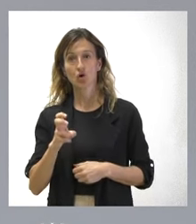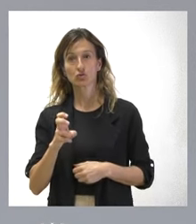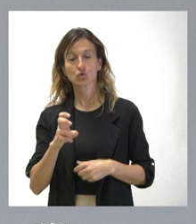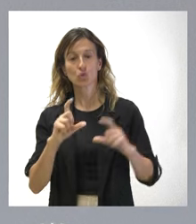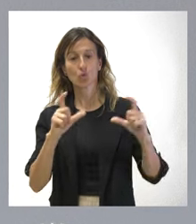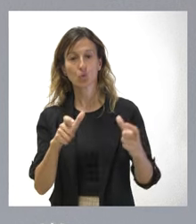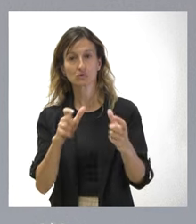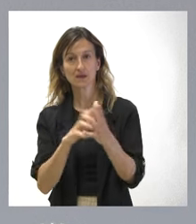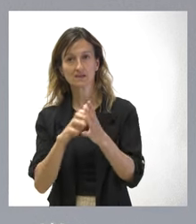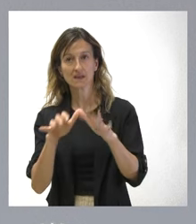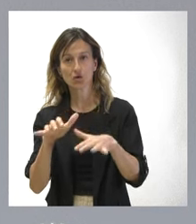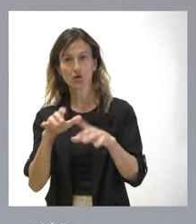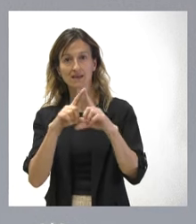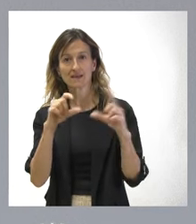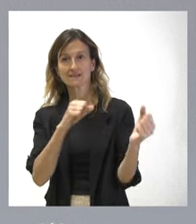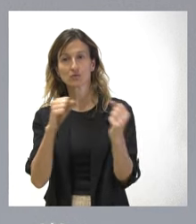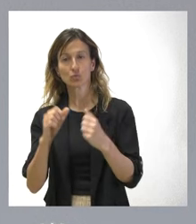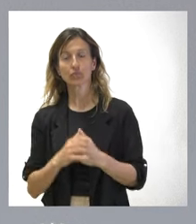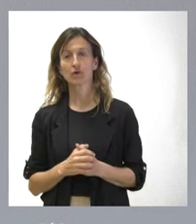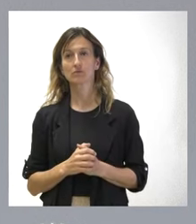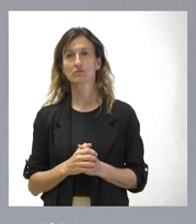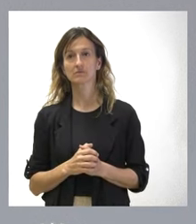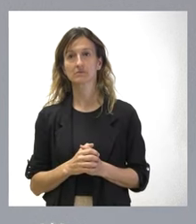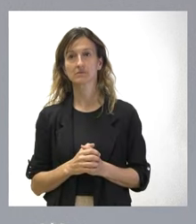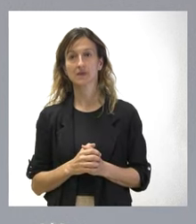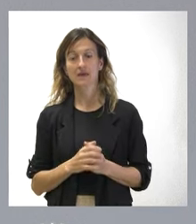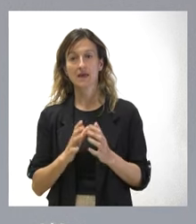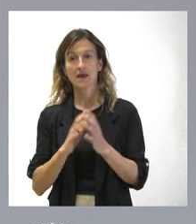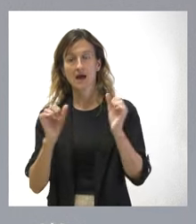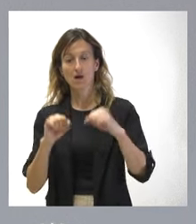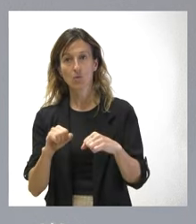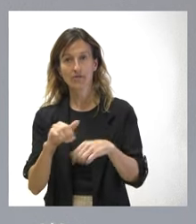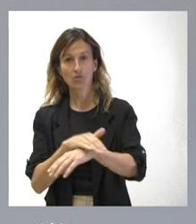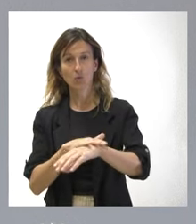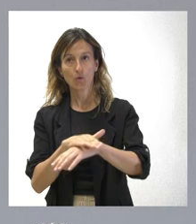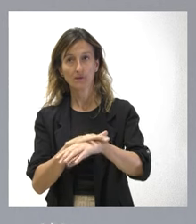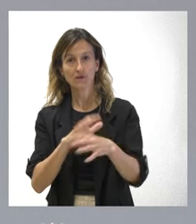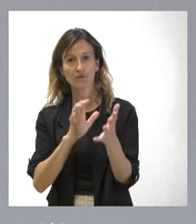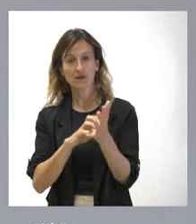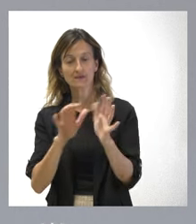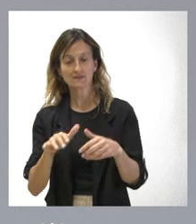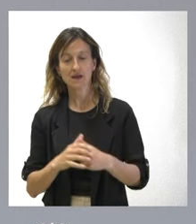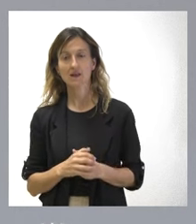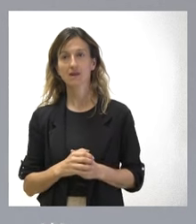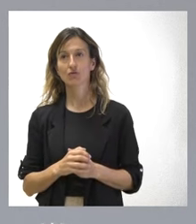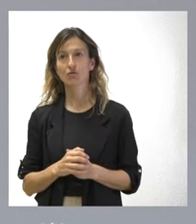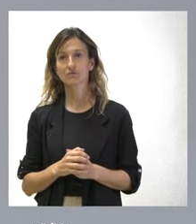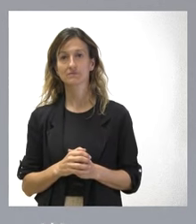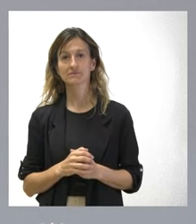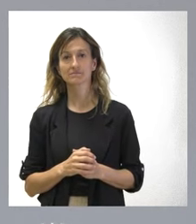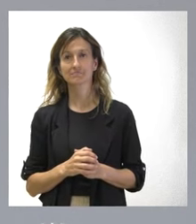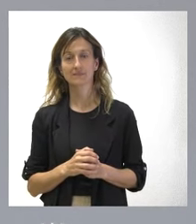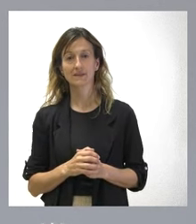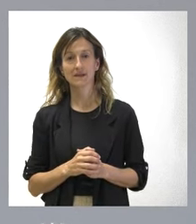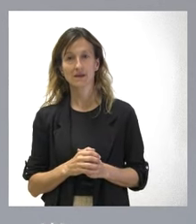y León. En este caso, estamos hablando de un acuerdo del Gobierno regional que entendemos que es